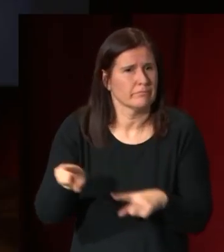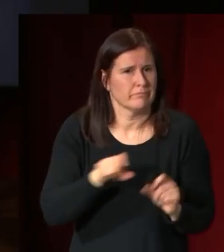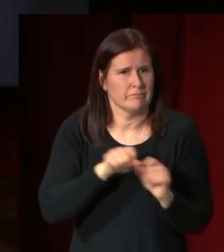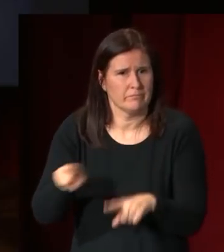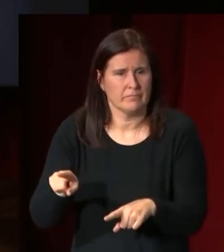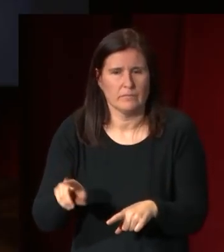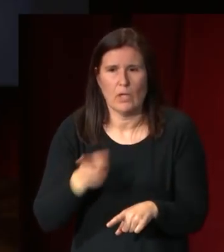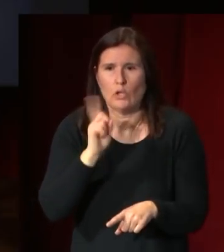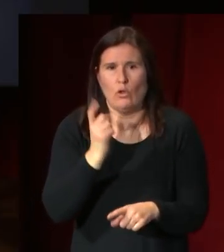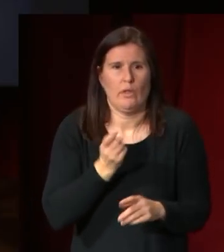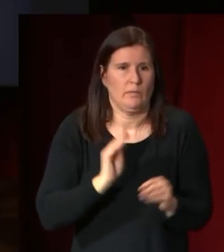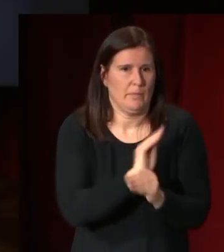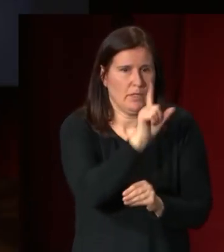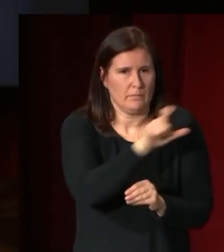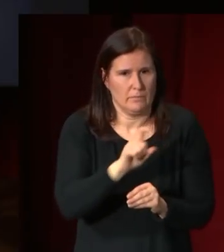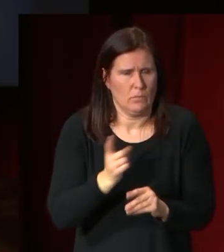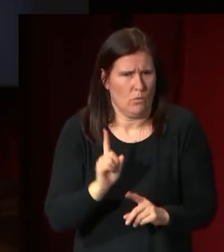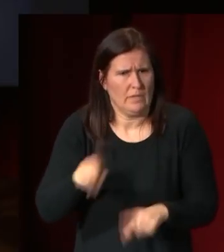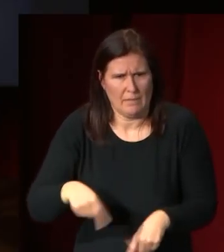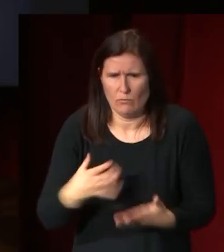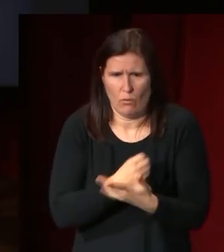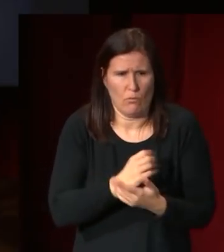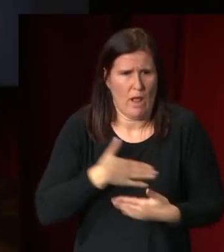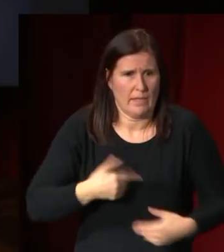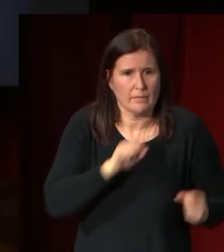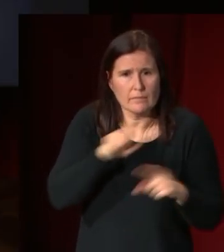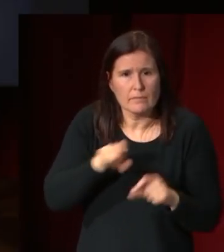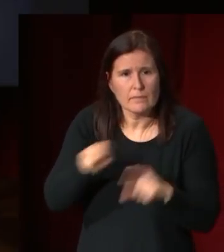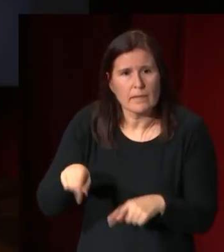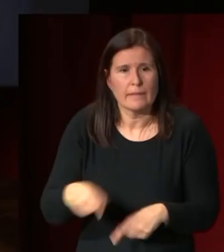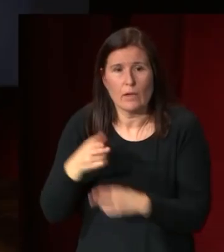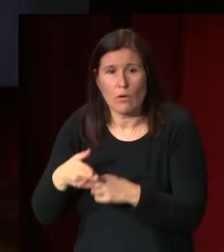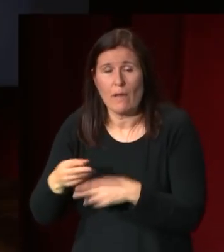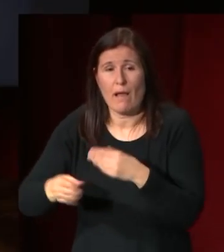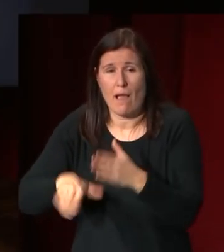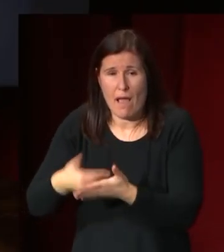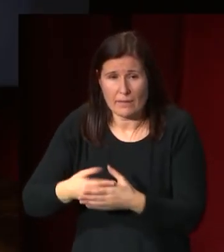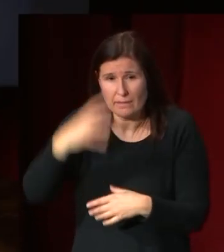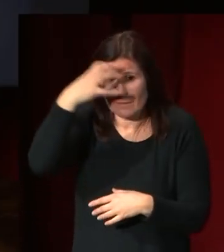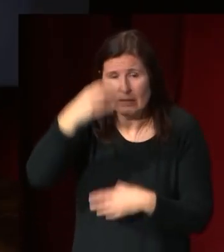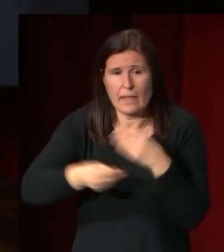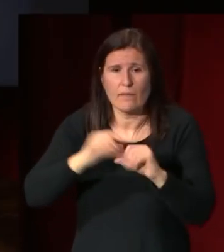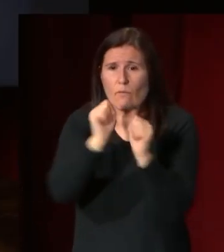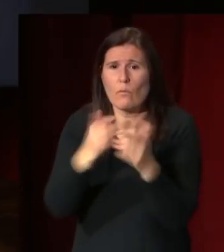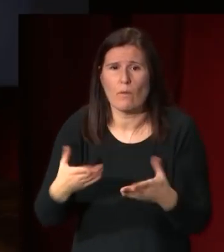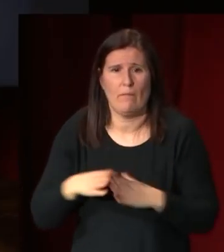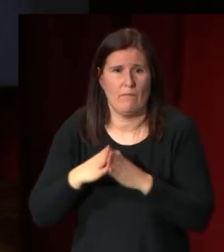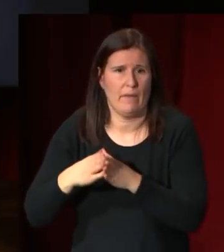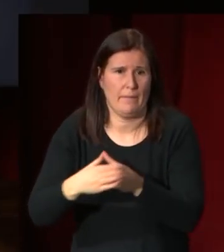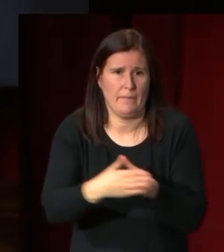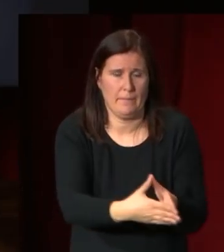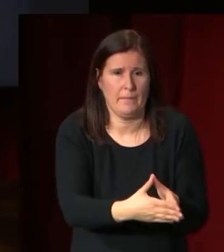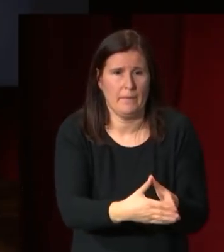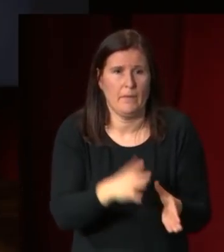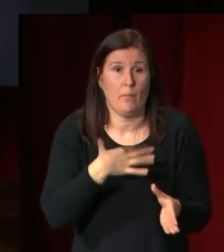no solamente de los pensionados todos los envíos que se hacían desde Roma a la corte se hacían por barco y normalmente pues bueno